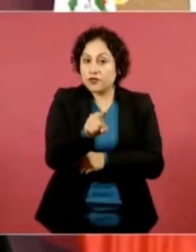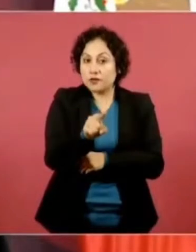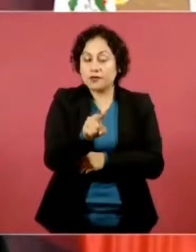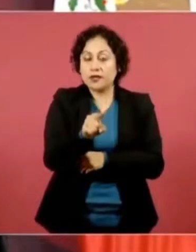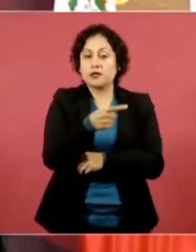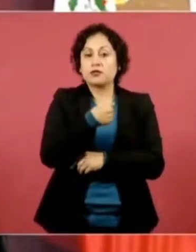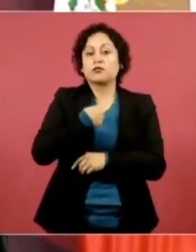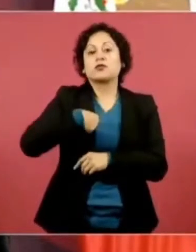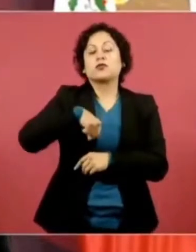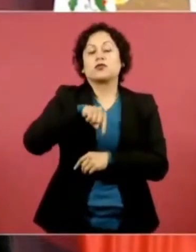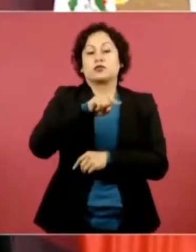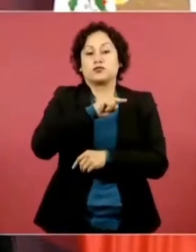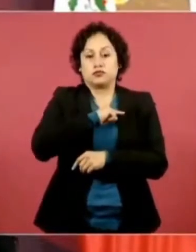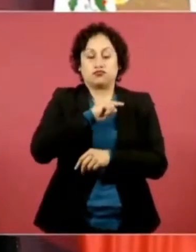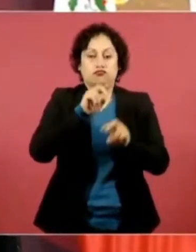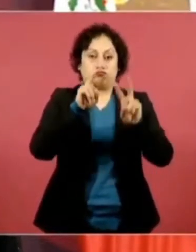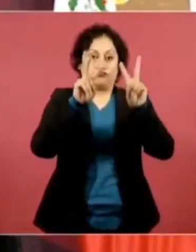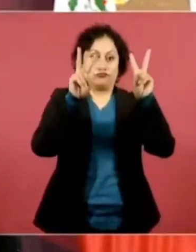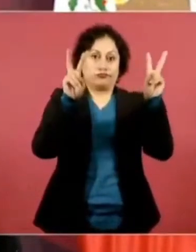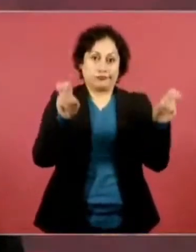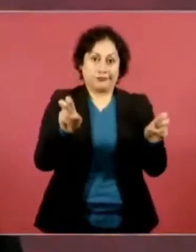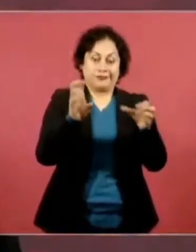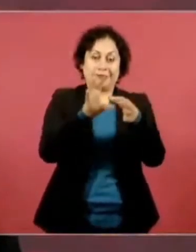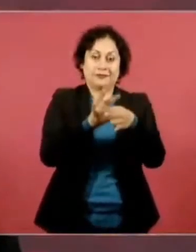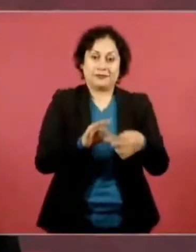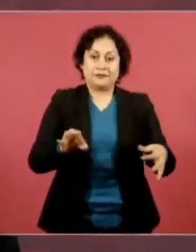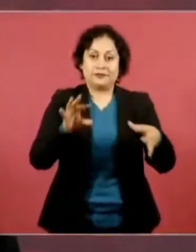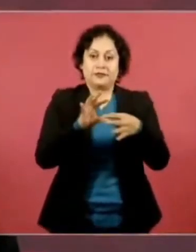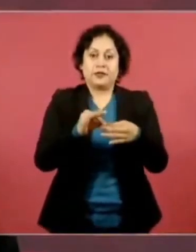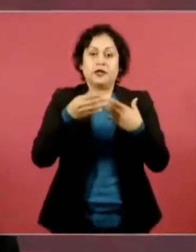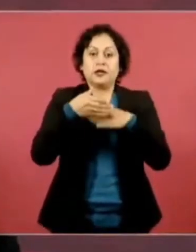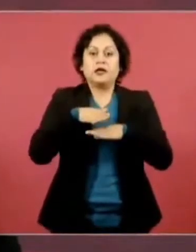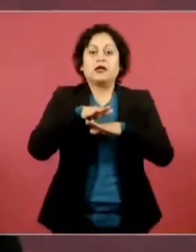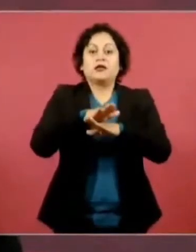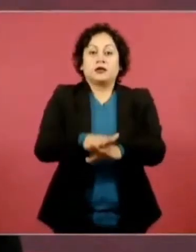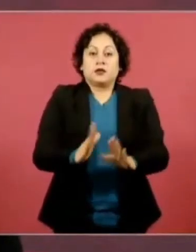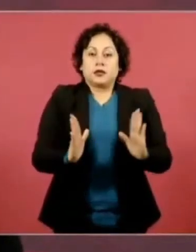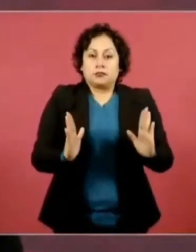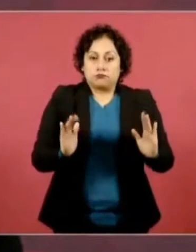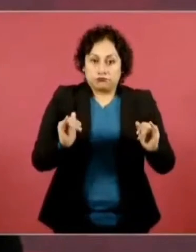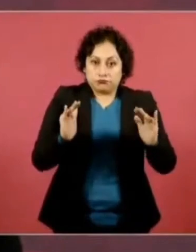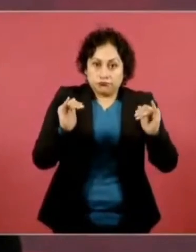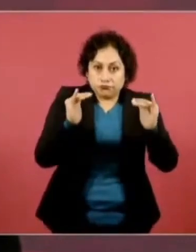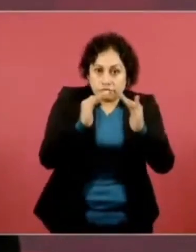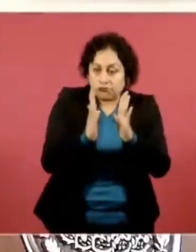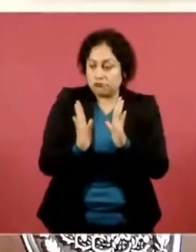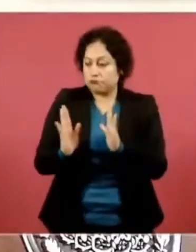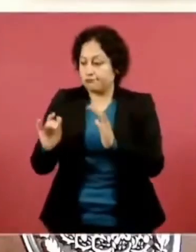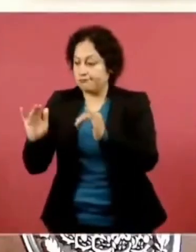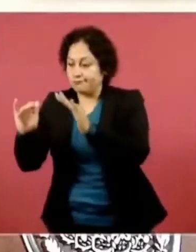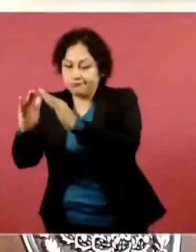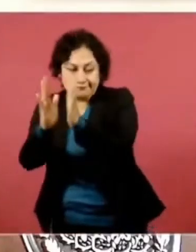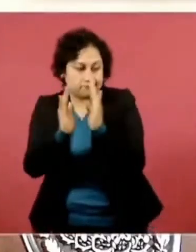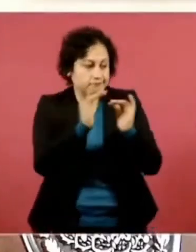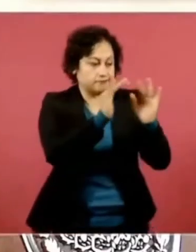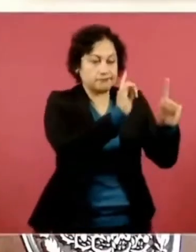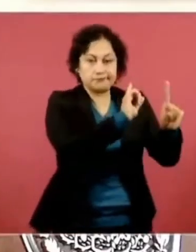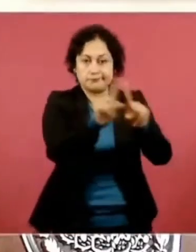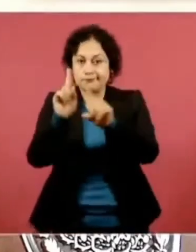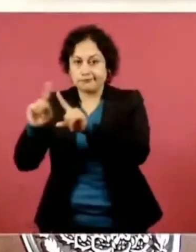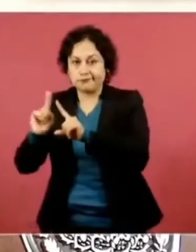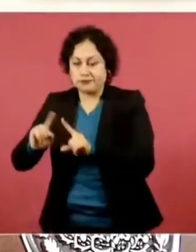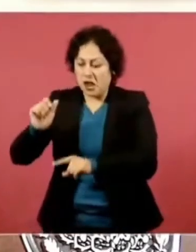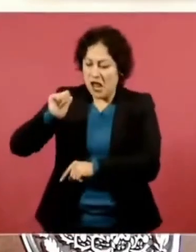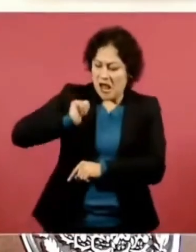arqueológico, que es también algo muy importante que se está llevando a cabo en todo el país, pero sobre